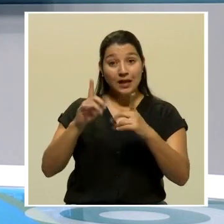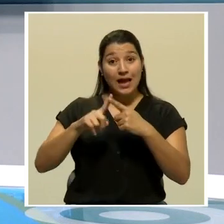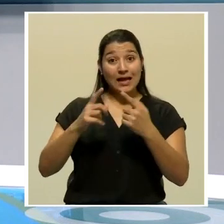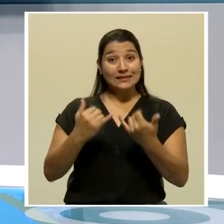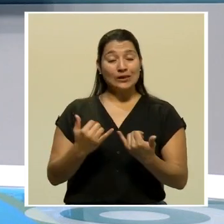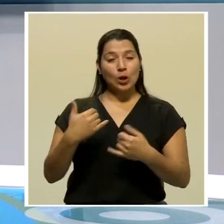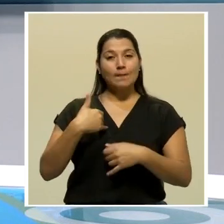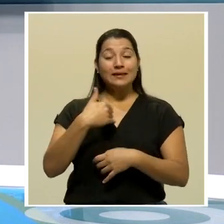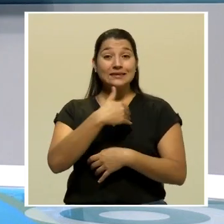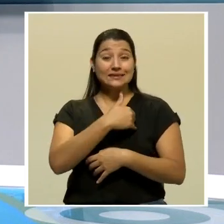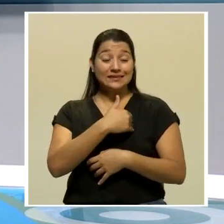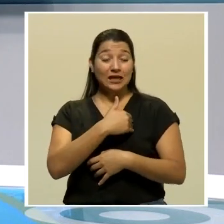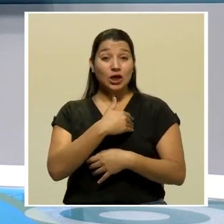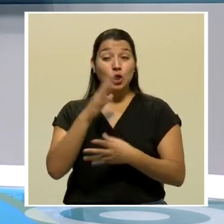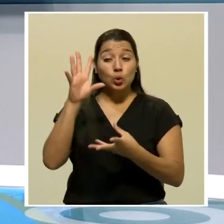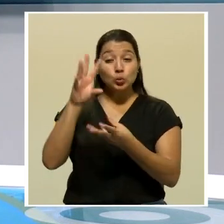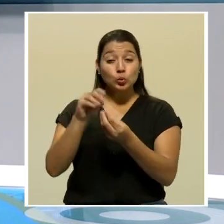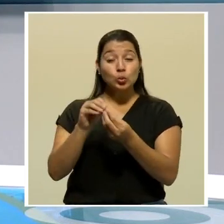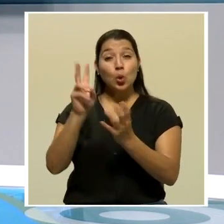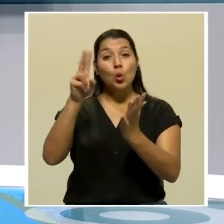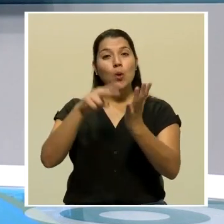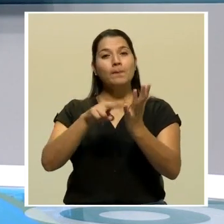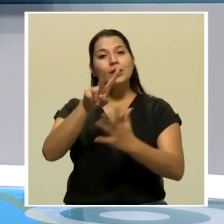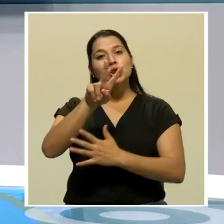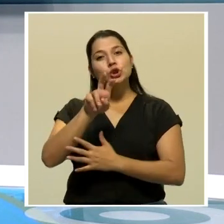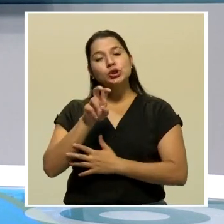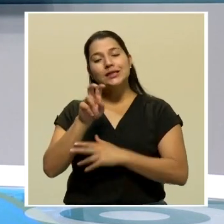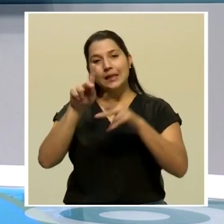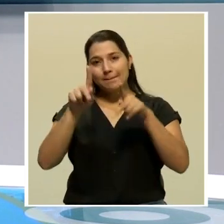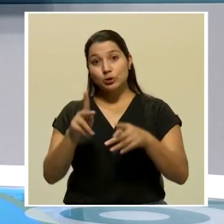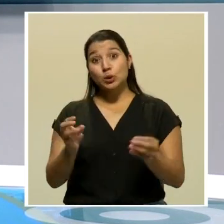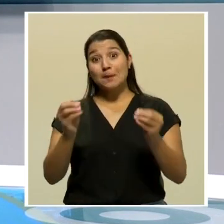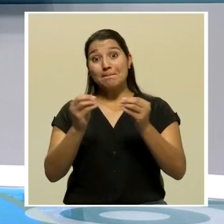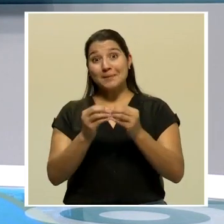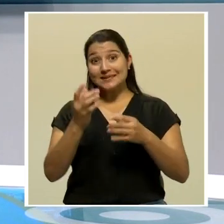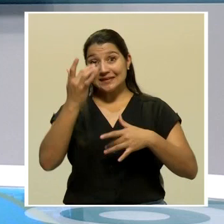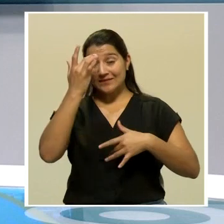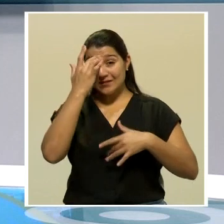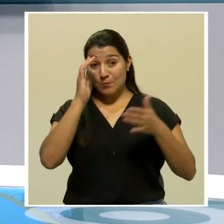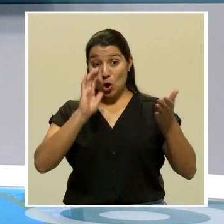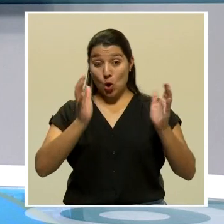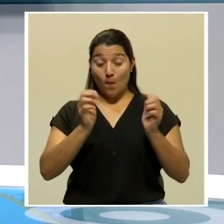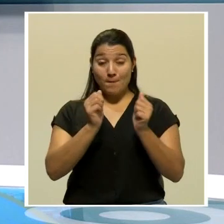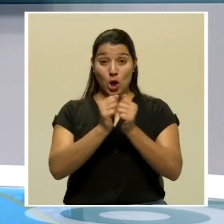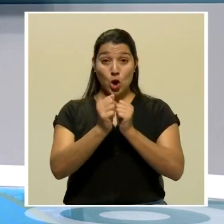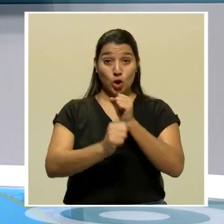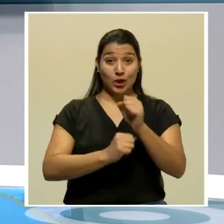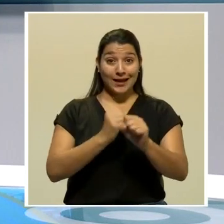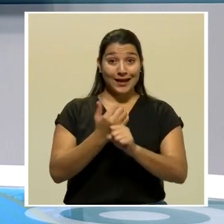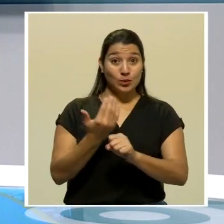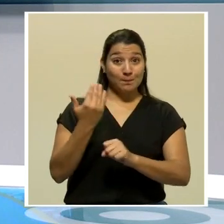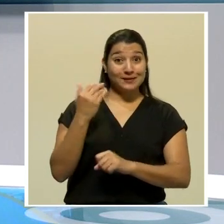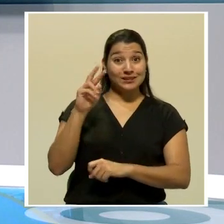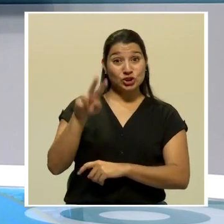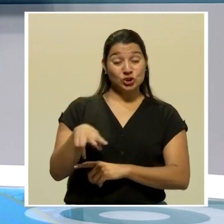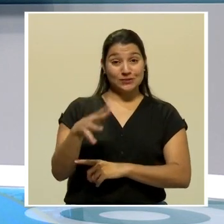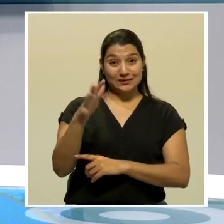el ministerio contabiliza 2.200 casos más que en el mismo periodo del 2019.